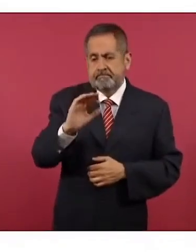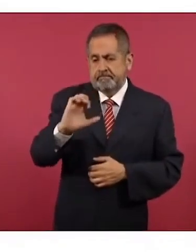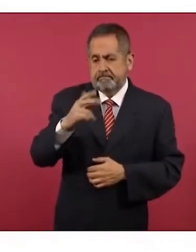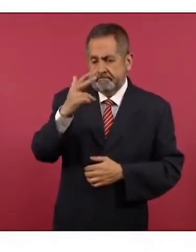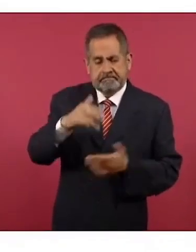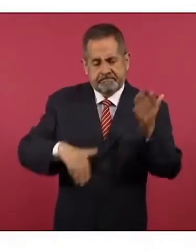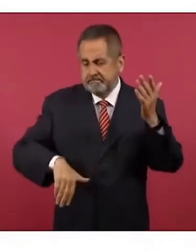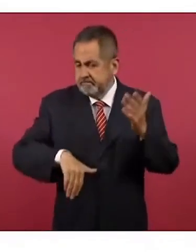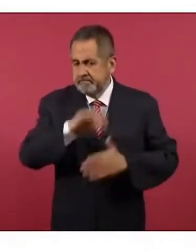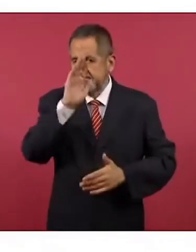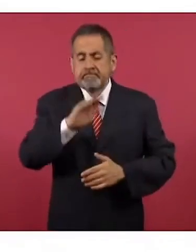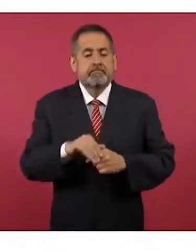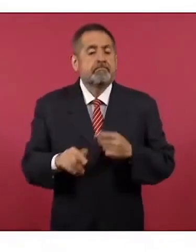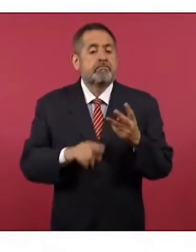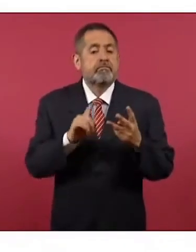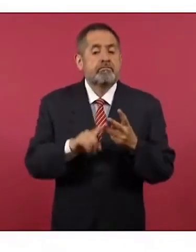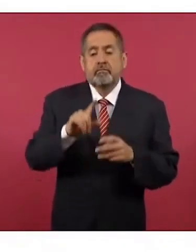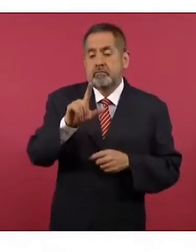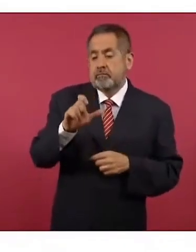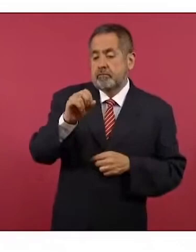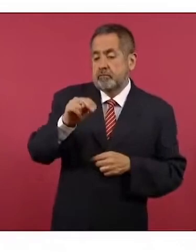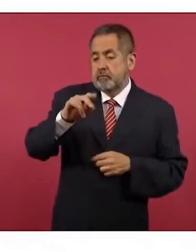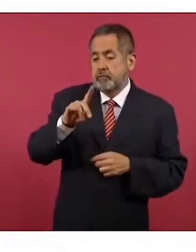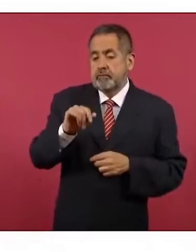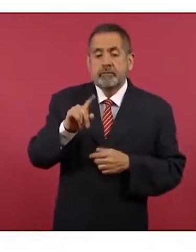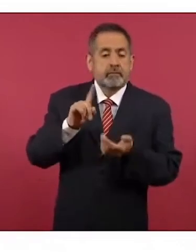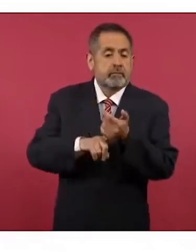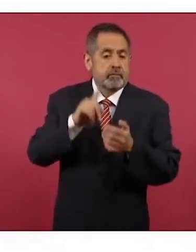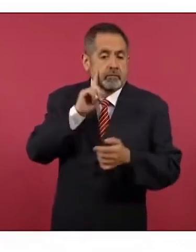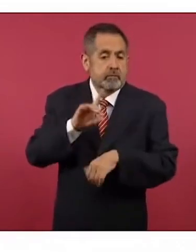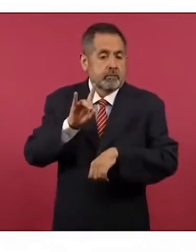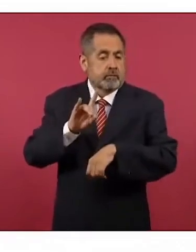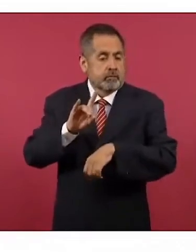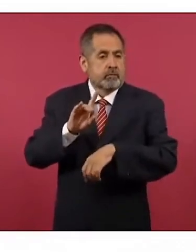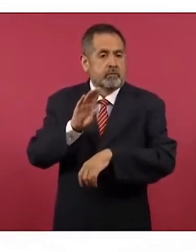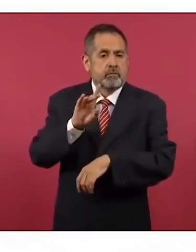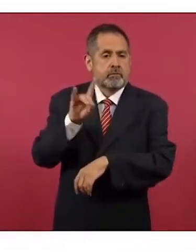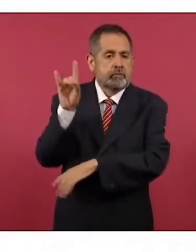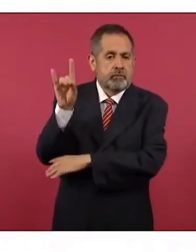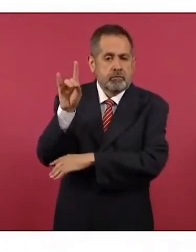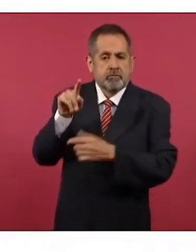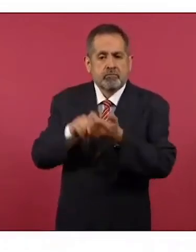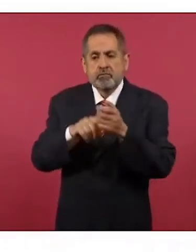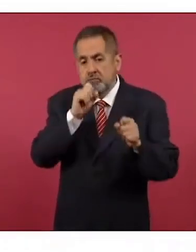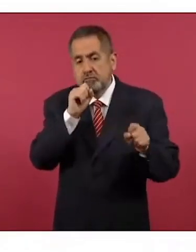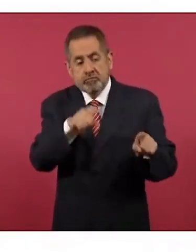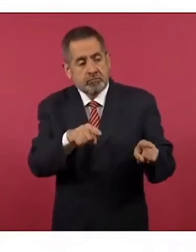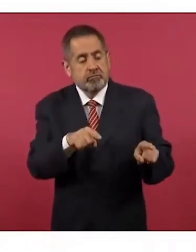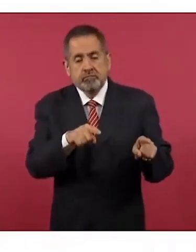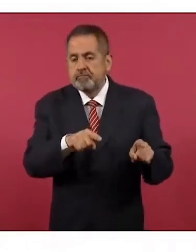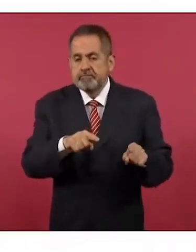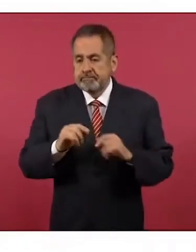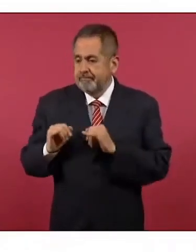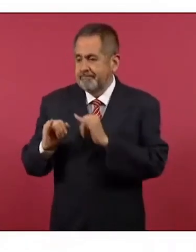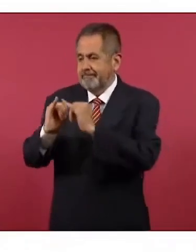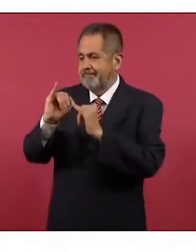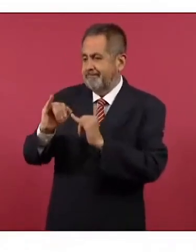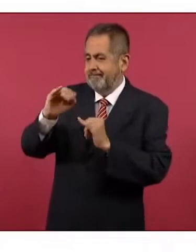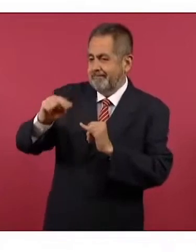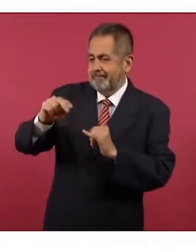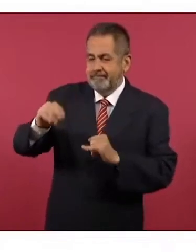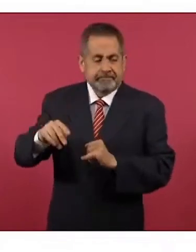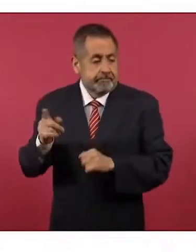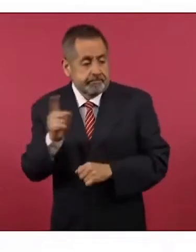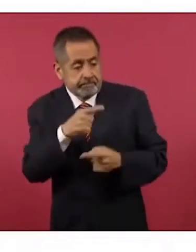Calderón. Leonilda Zurita, boliviana, que también fue expulsada a través del Instituto Nacional de